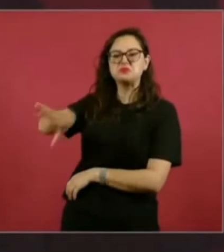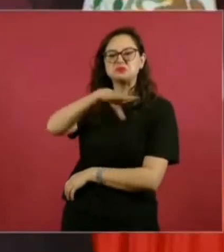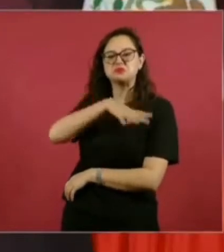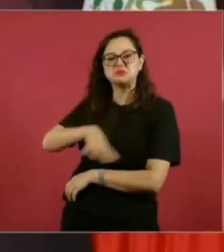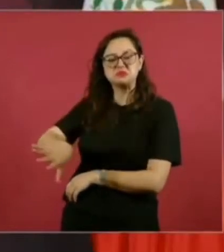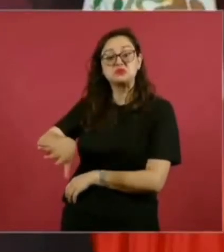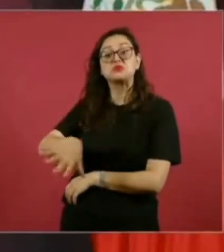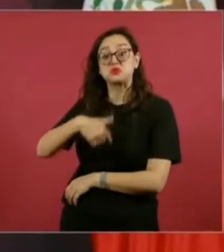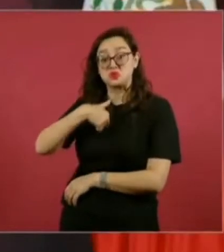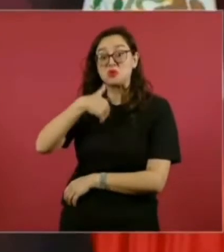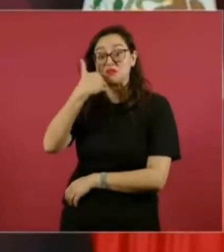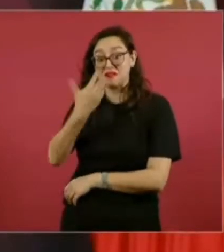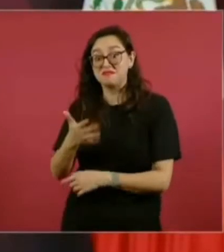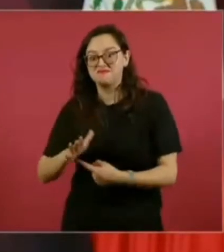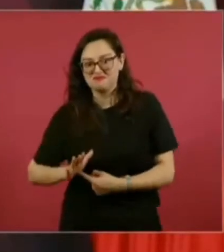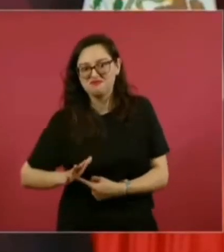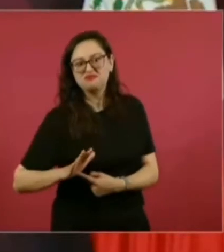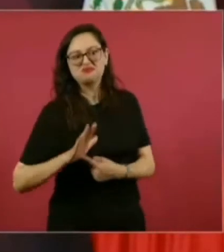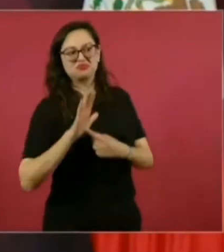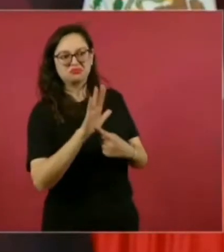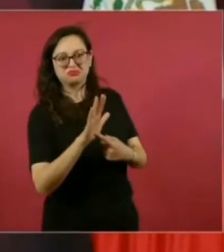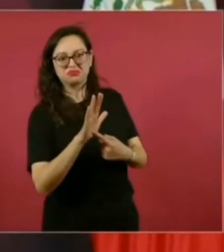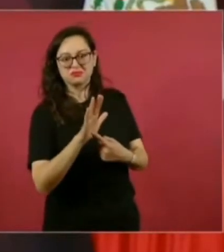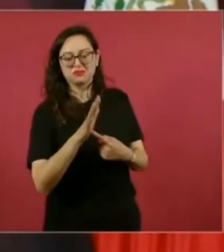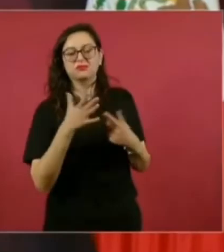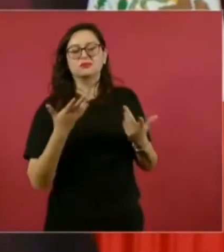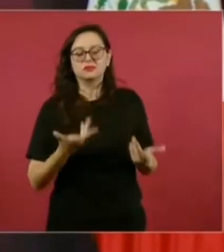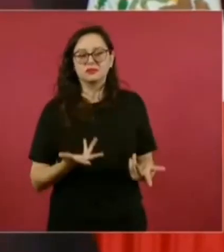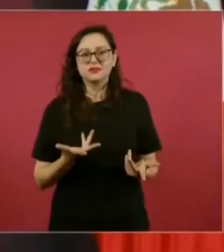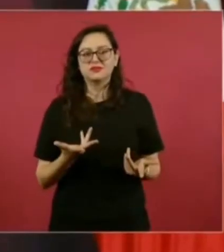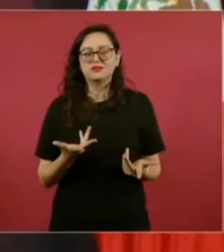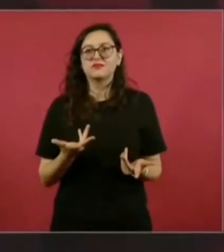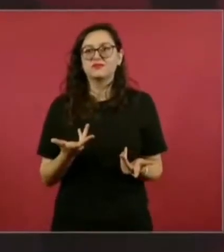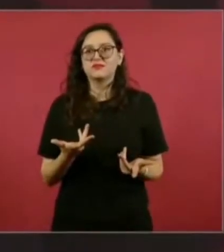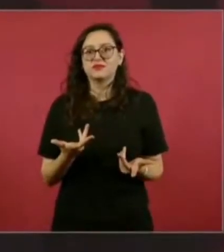llegaron al extremo de